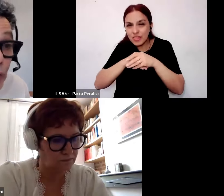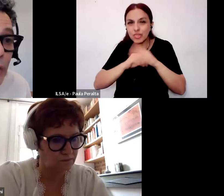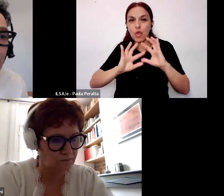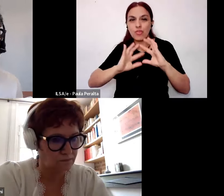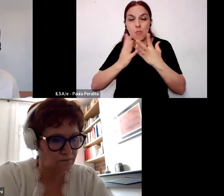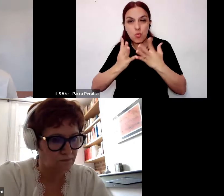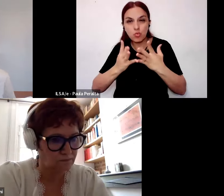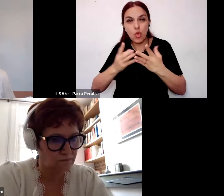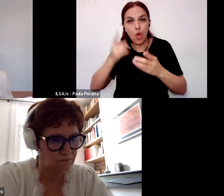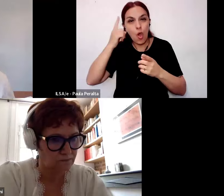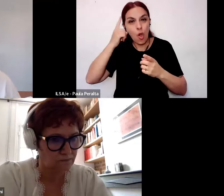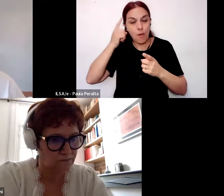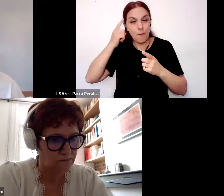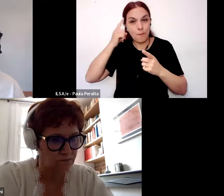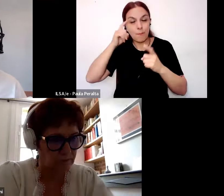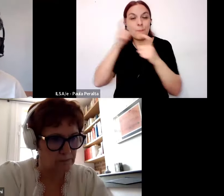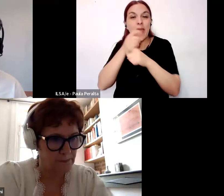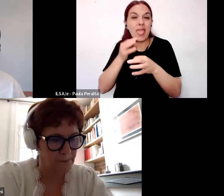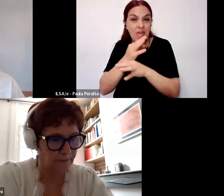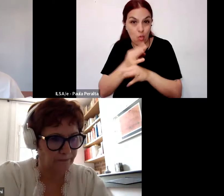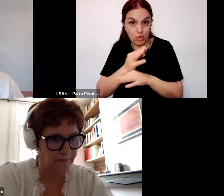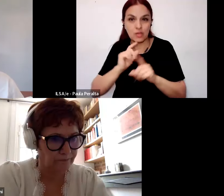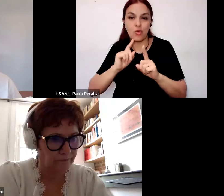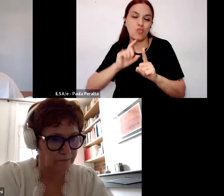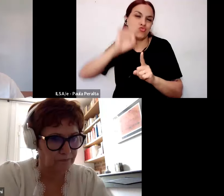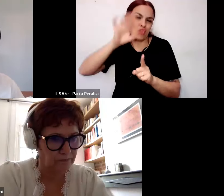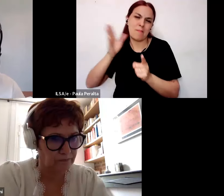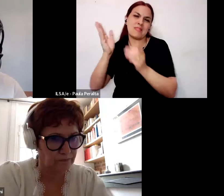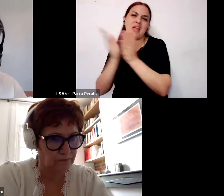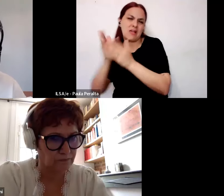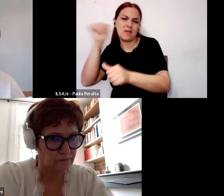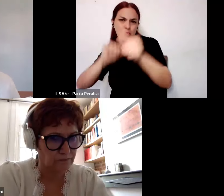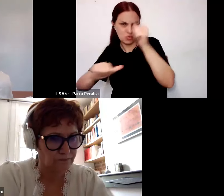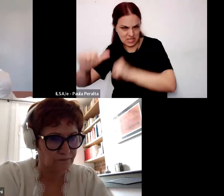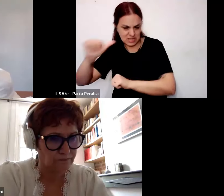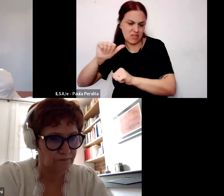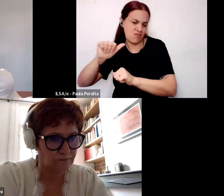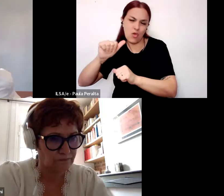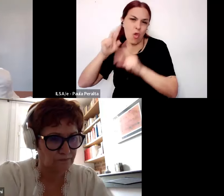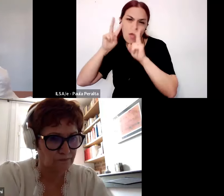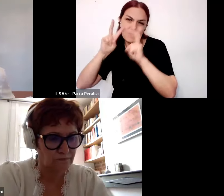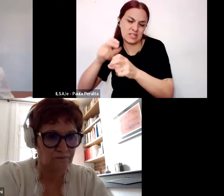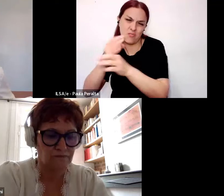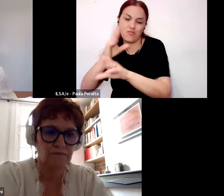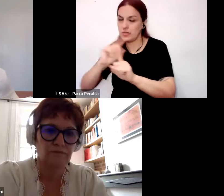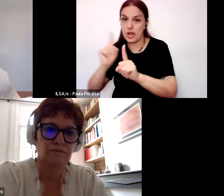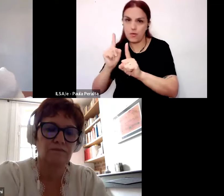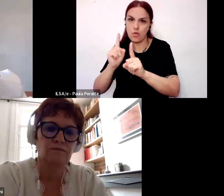tanto al campo académico científico de la investigación profesional